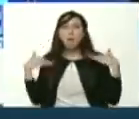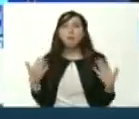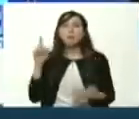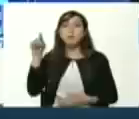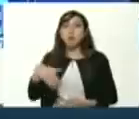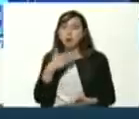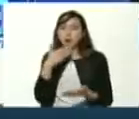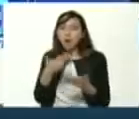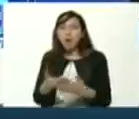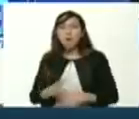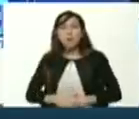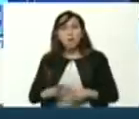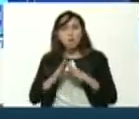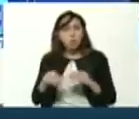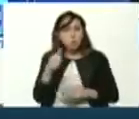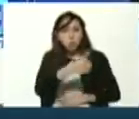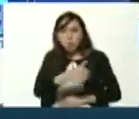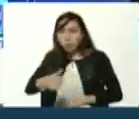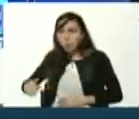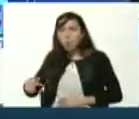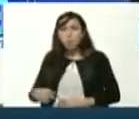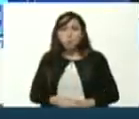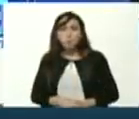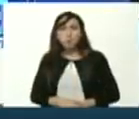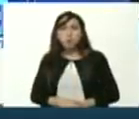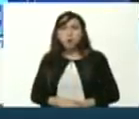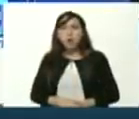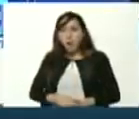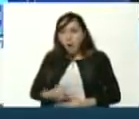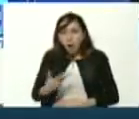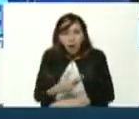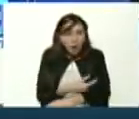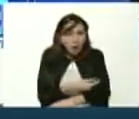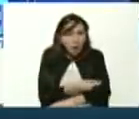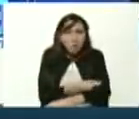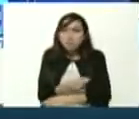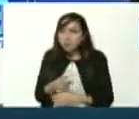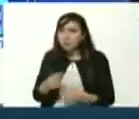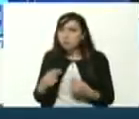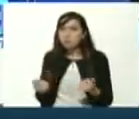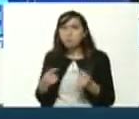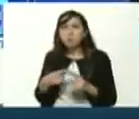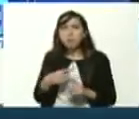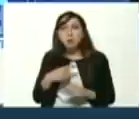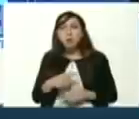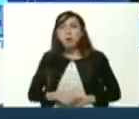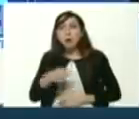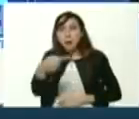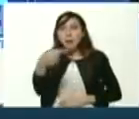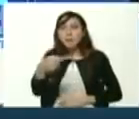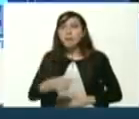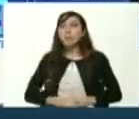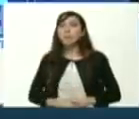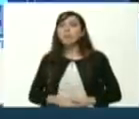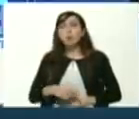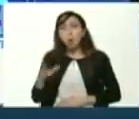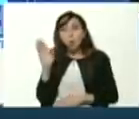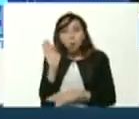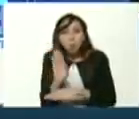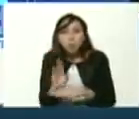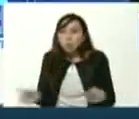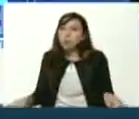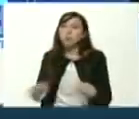todos los que estamos aquí pasamos por nuestra prueba y estamos sano pero uno tiene que cuidarse